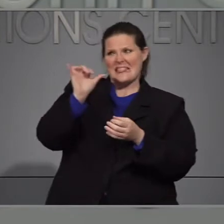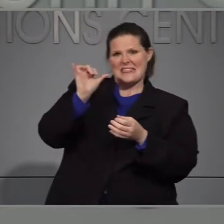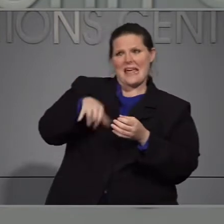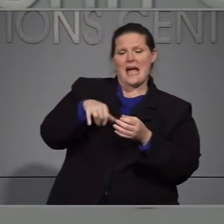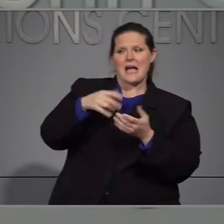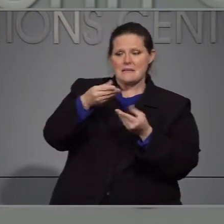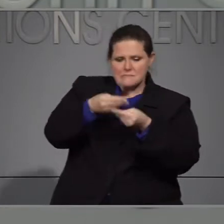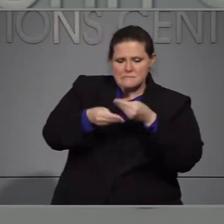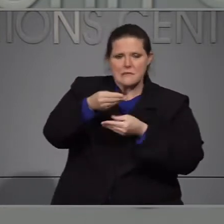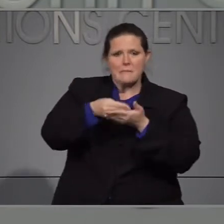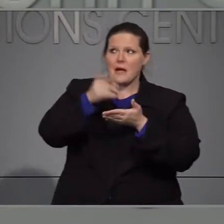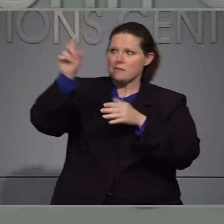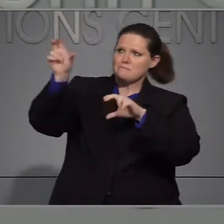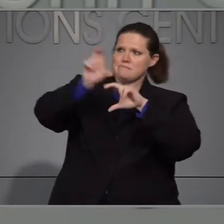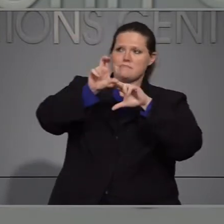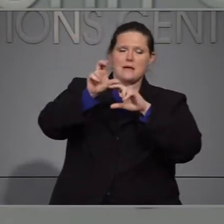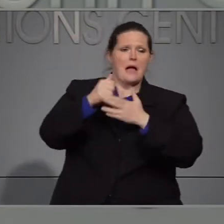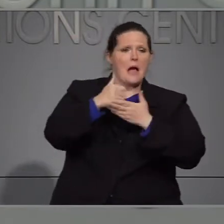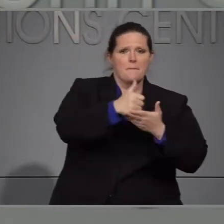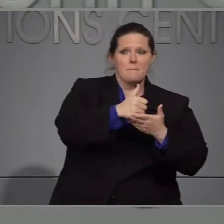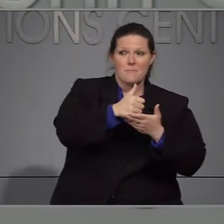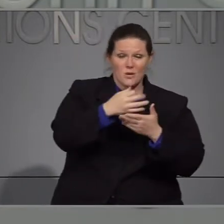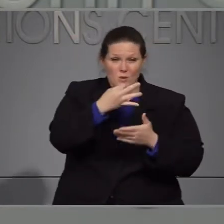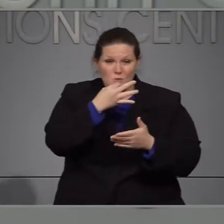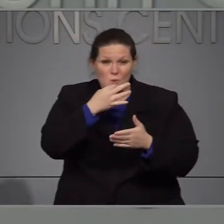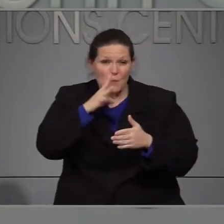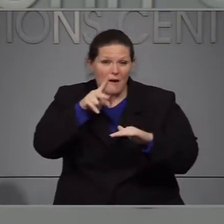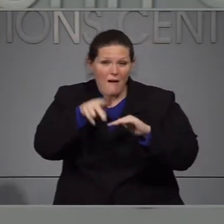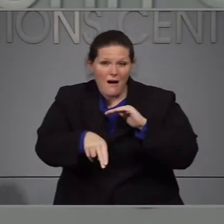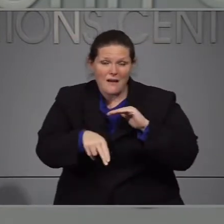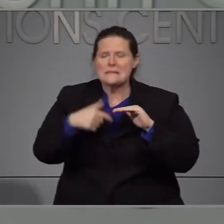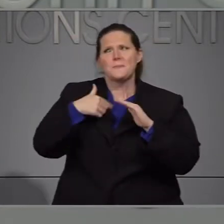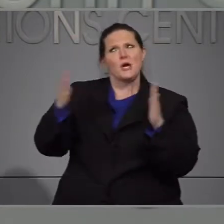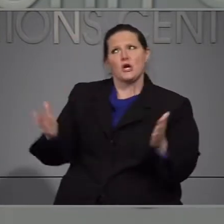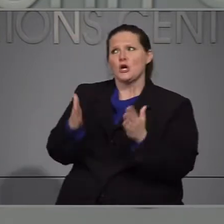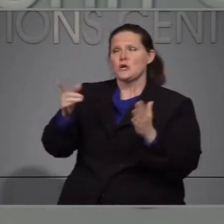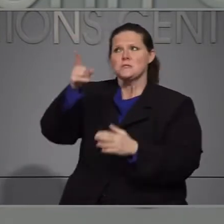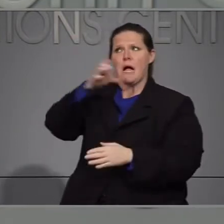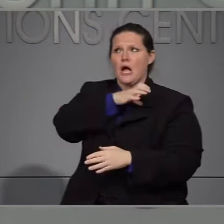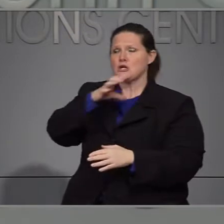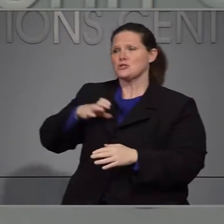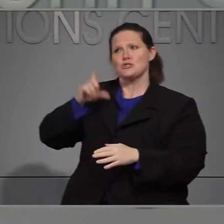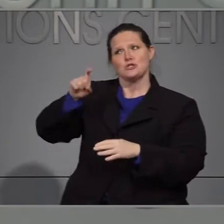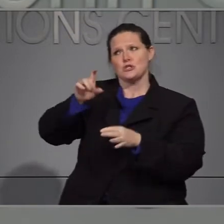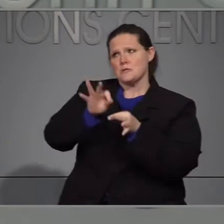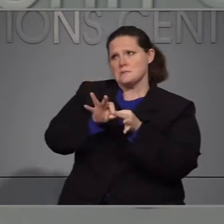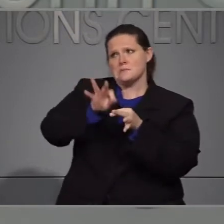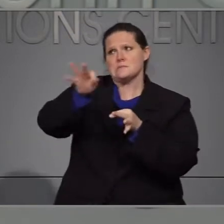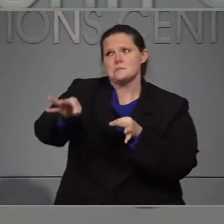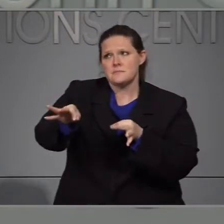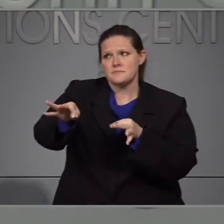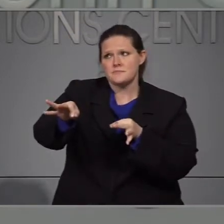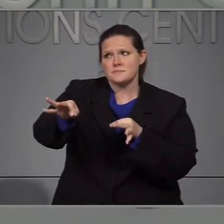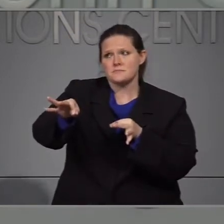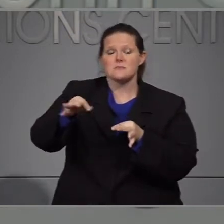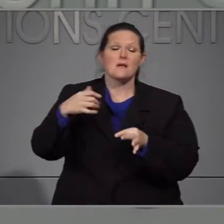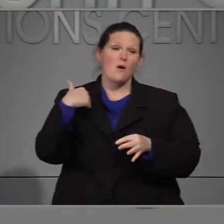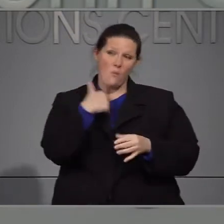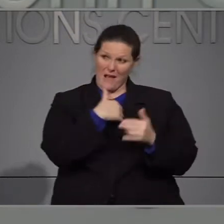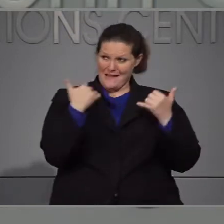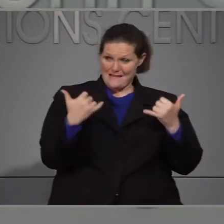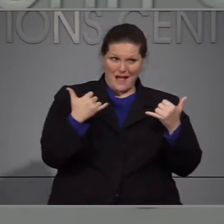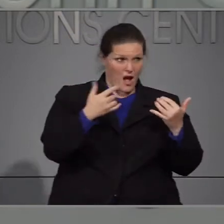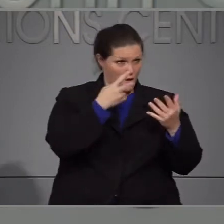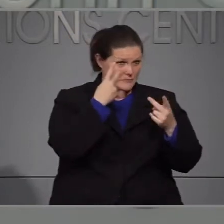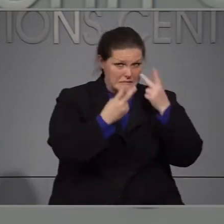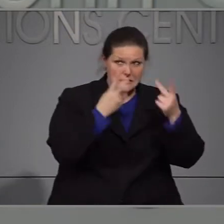insistiendo al Congreso para que actúe rápidamente para extender este beneficio. A pesar de que ahora estamos agregando